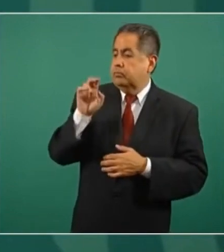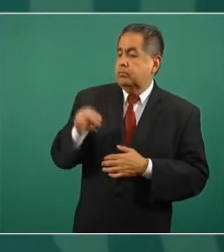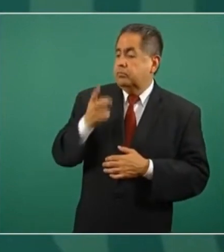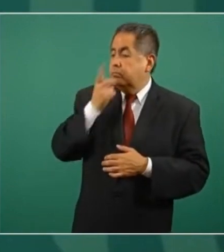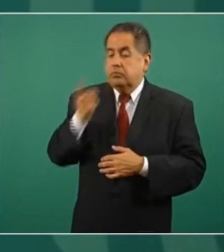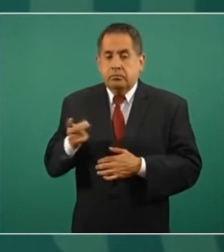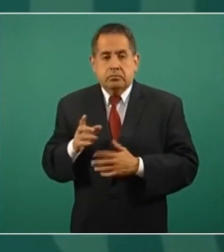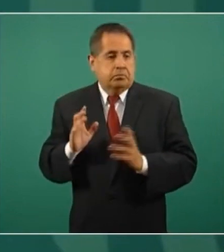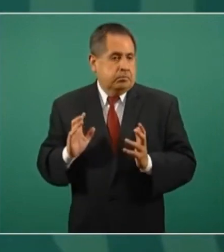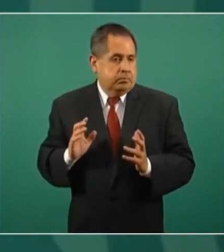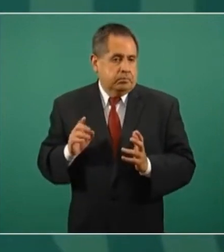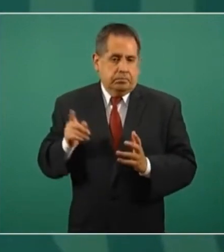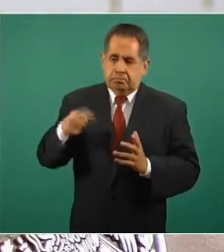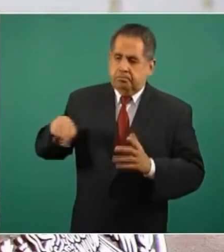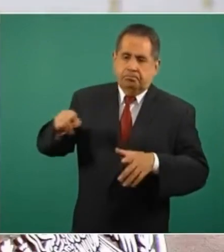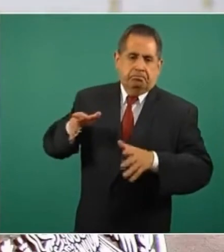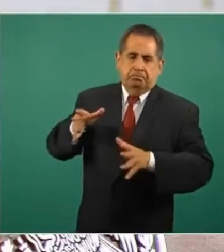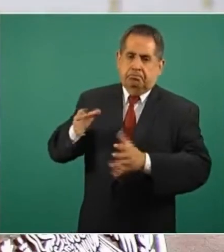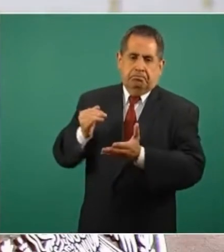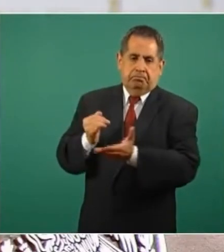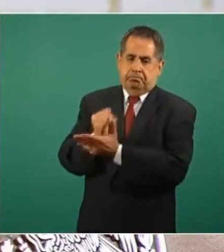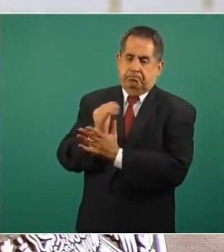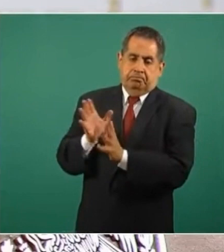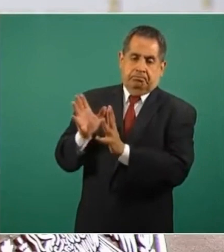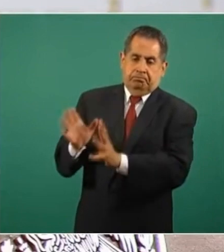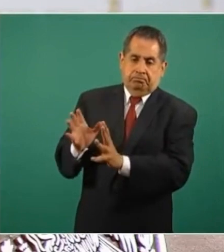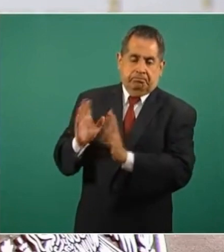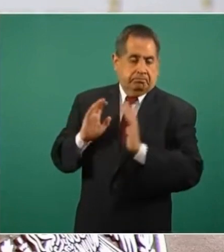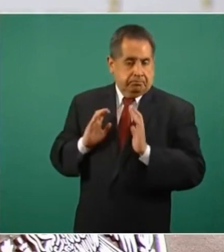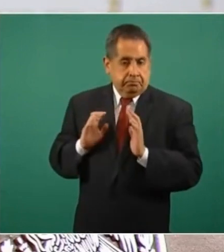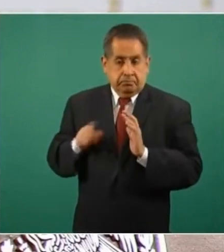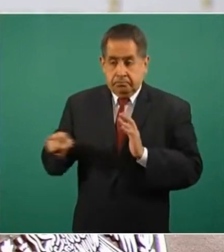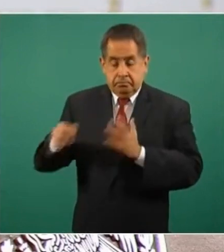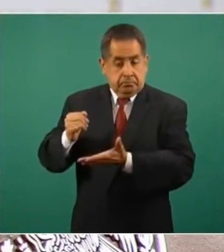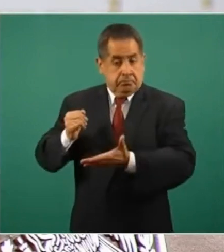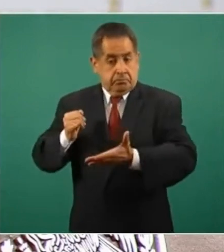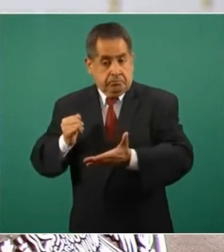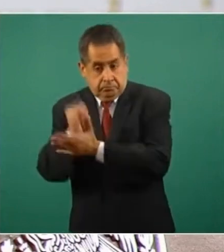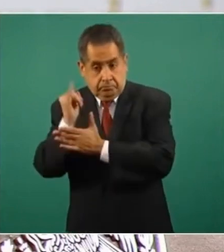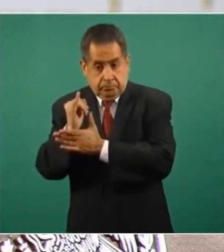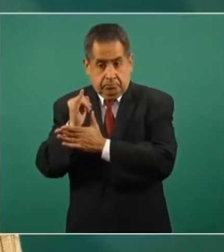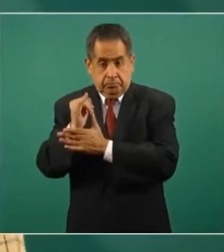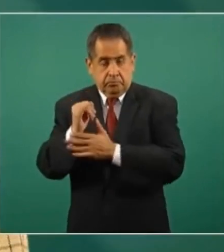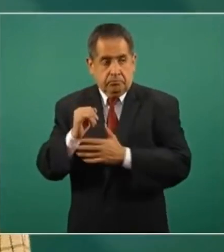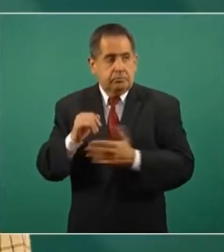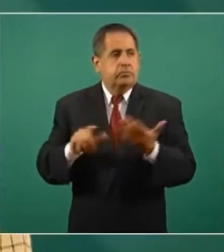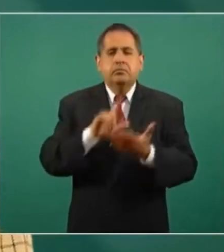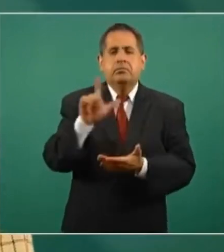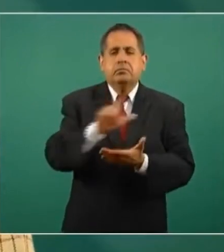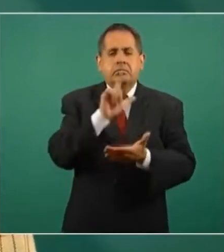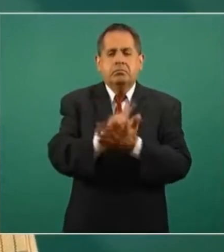Pues la Corte tiene que decidir y una vez que decida si es que la ley se impugna,